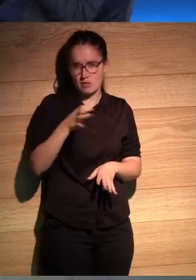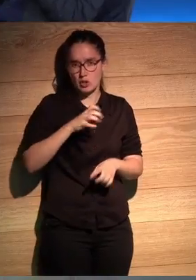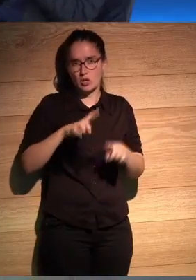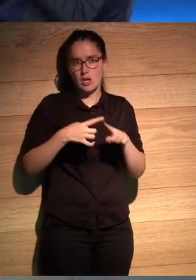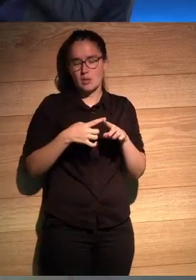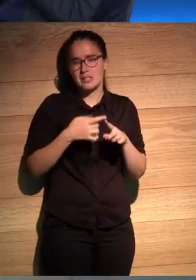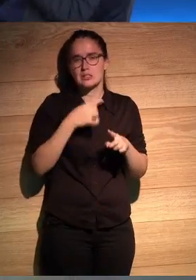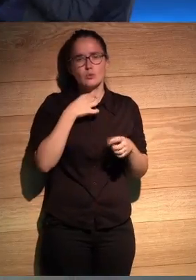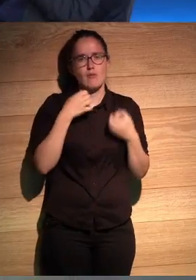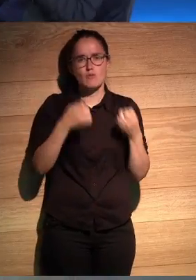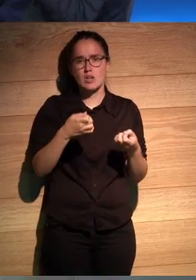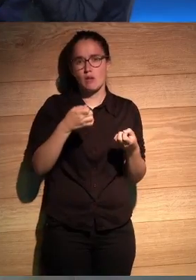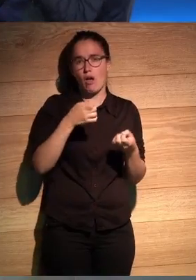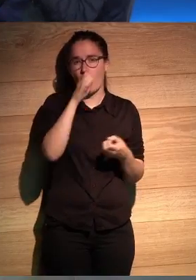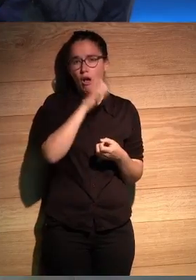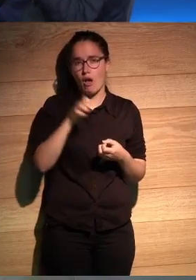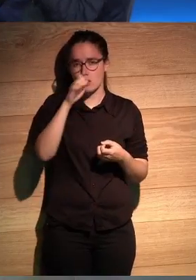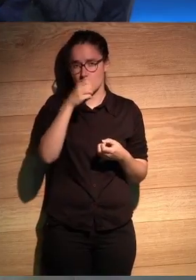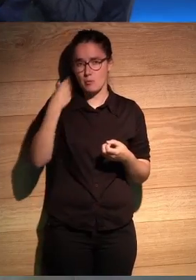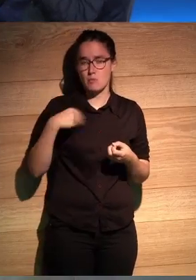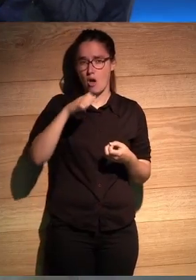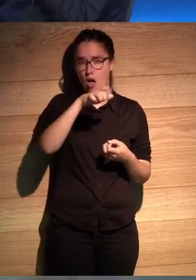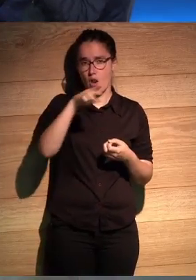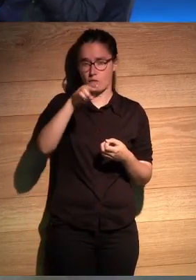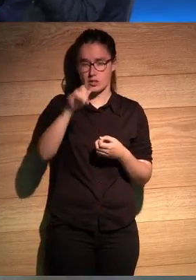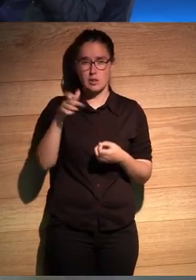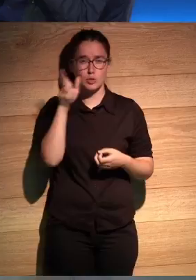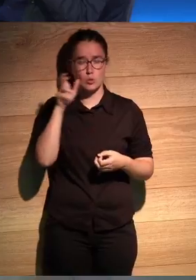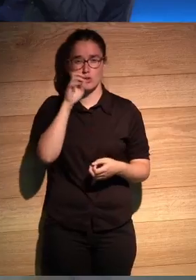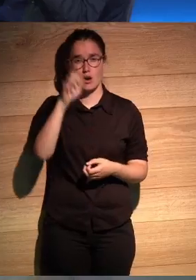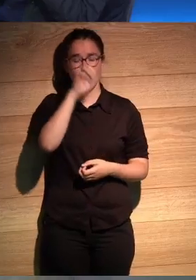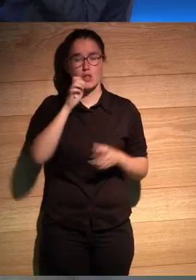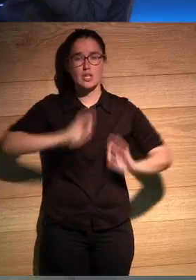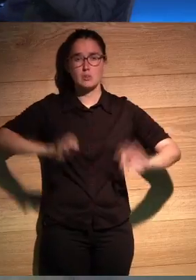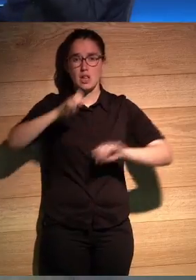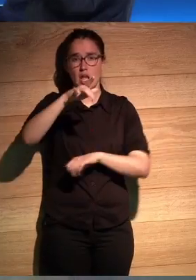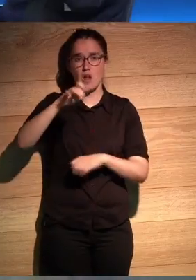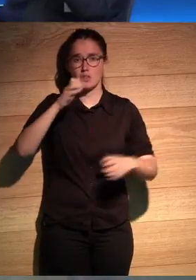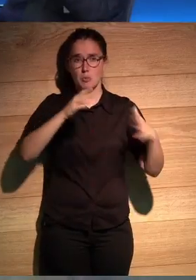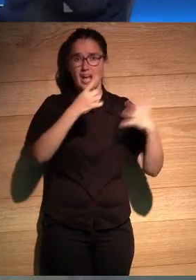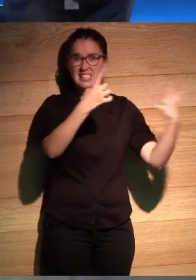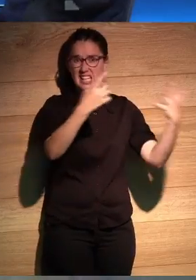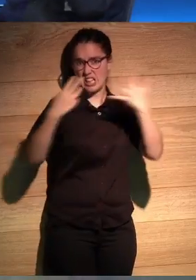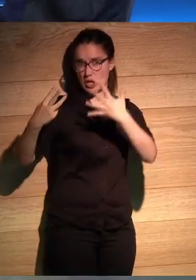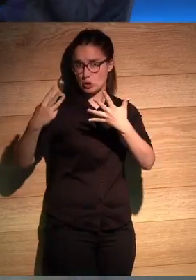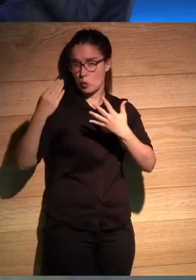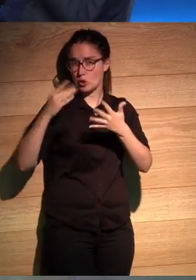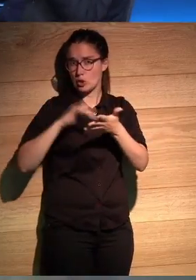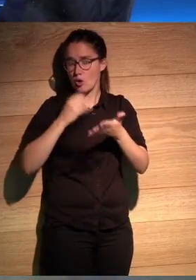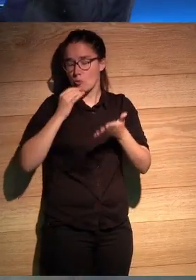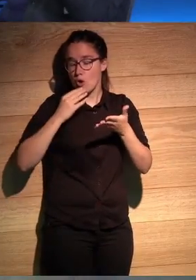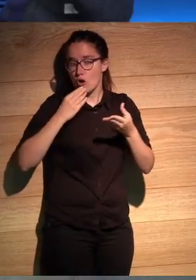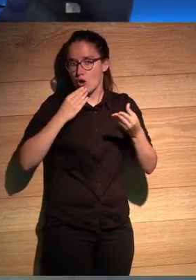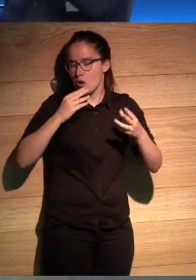muchísimo Elvis Presley y estábamos escuchando la grabación del especial este de Elvis del 68 cuando Elvis había como como